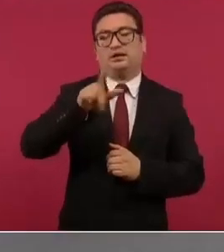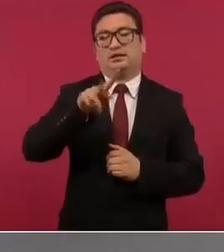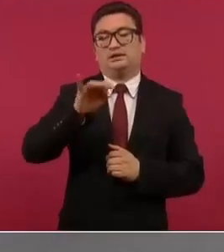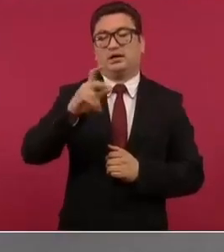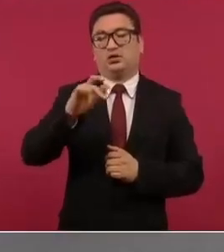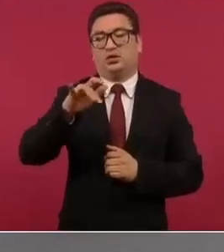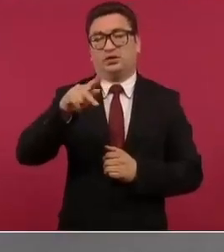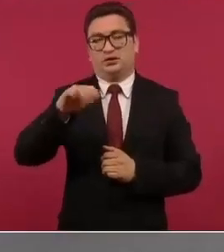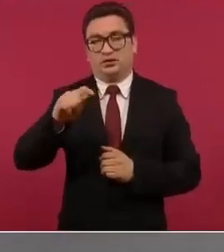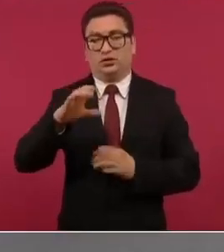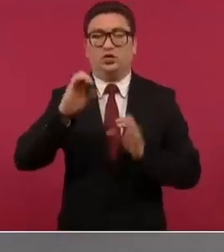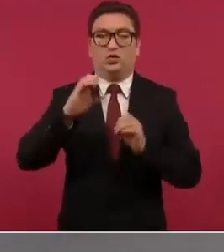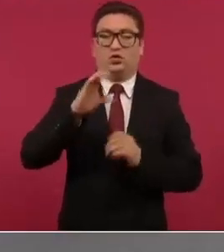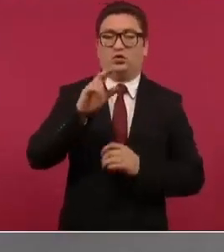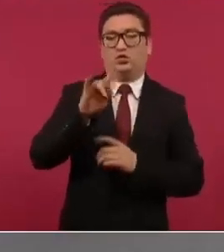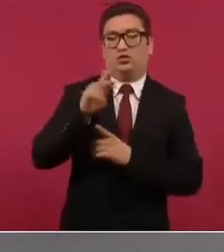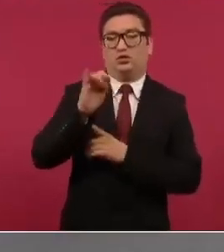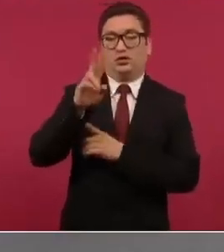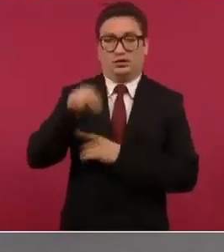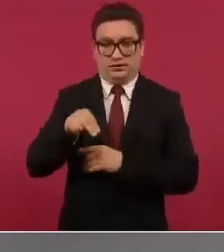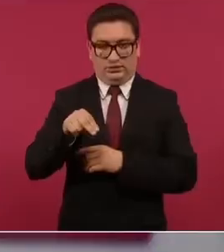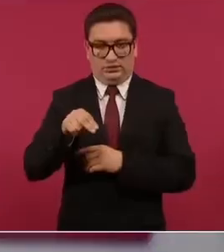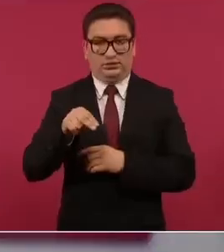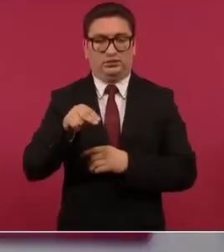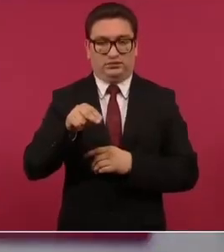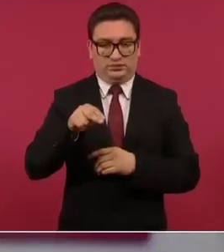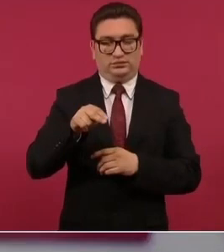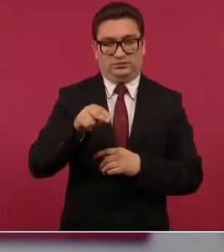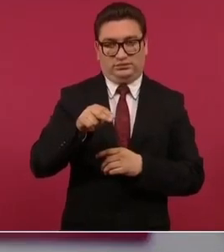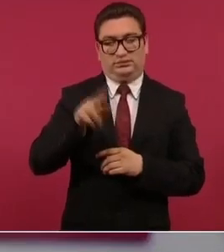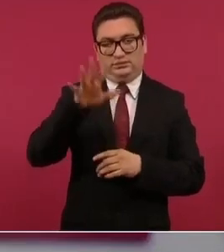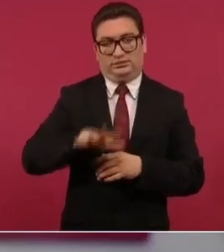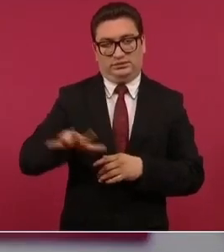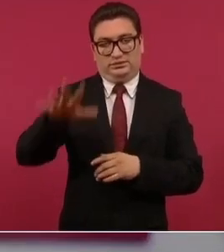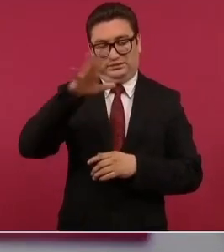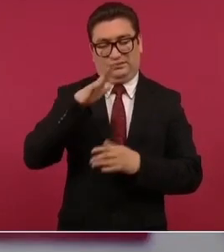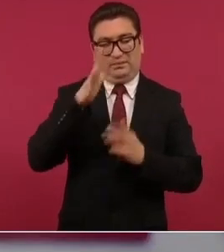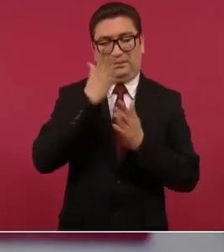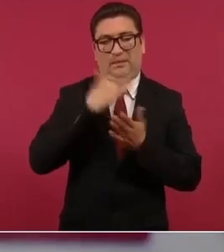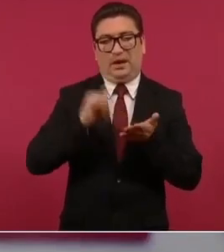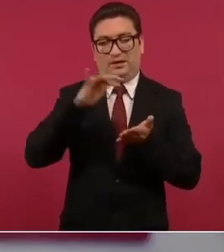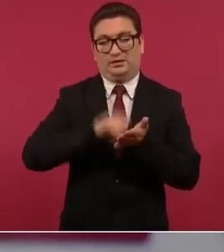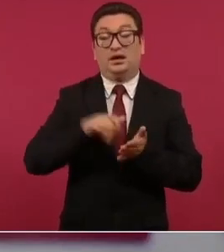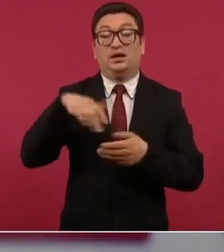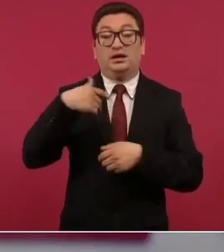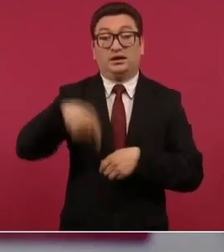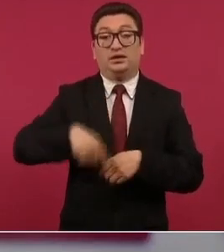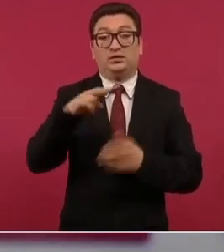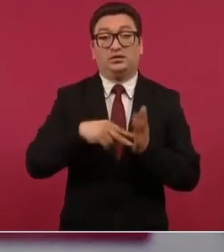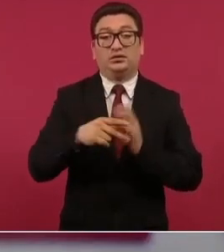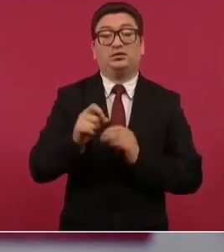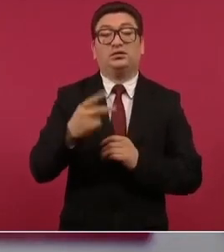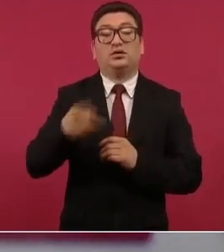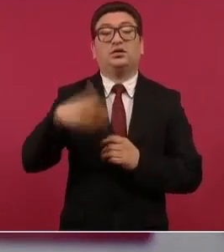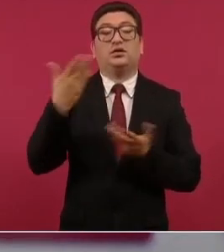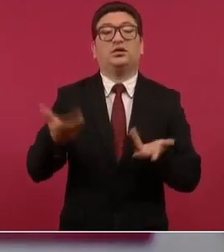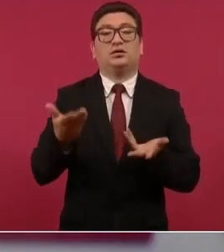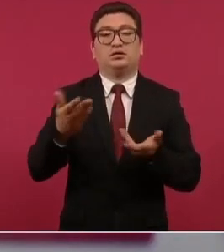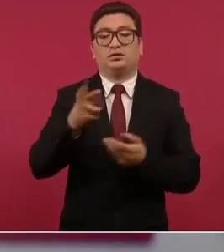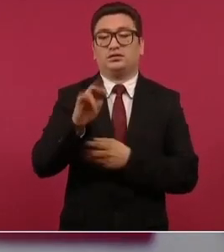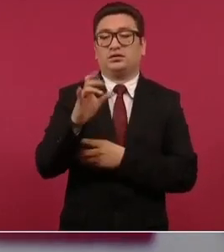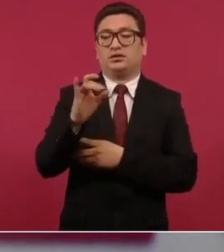Cuculcán Nahuatomaya este año a Ricardo